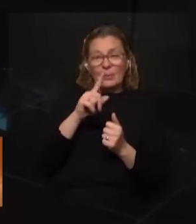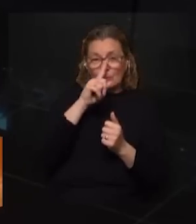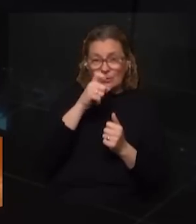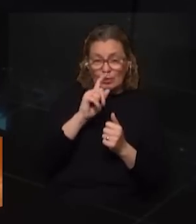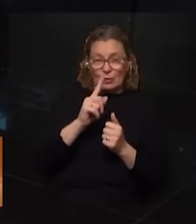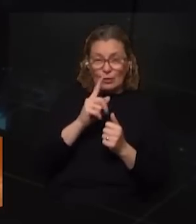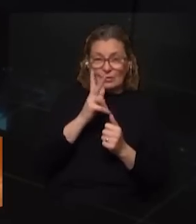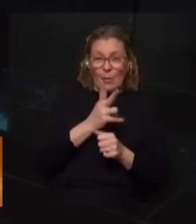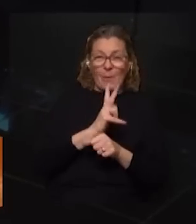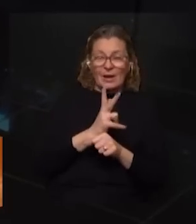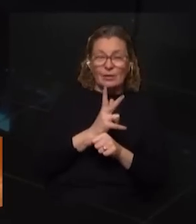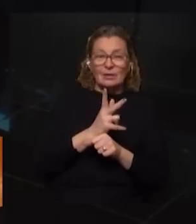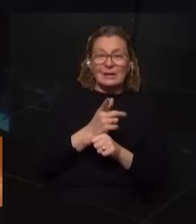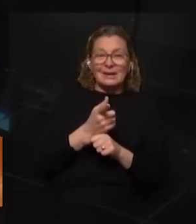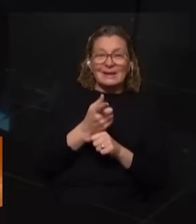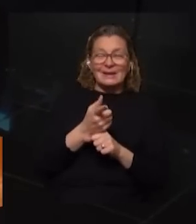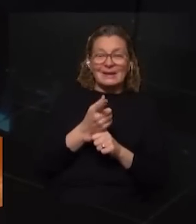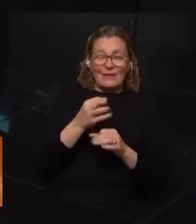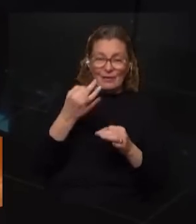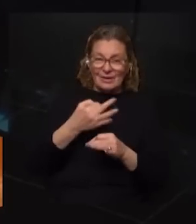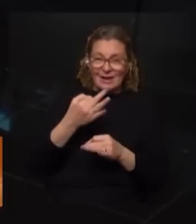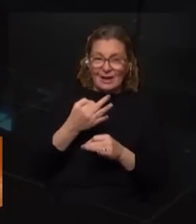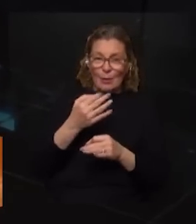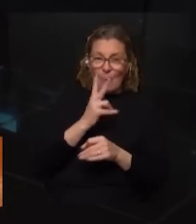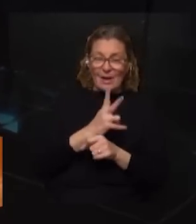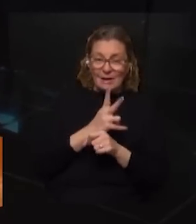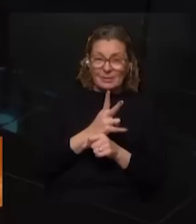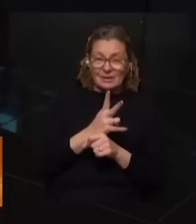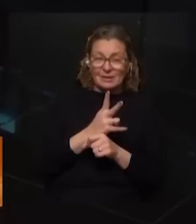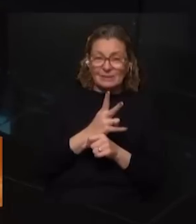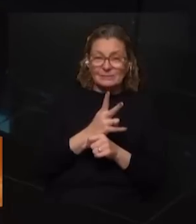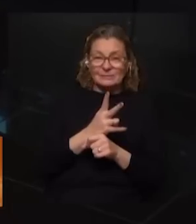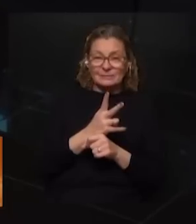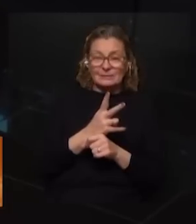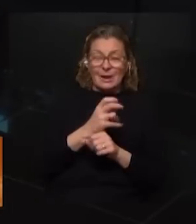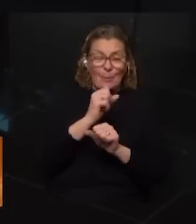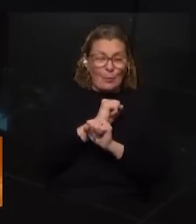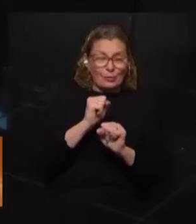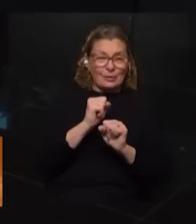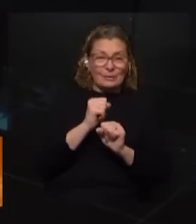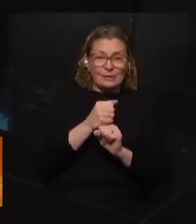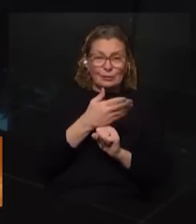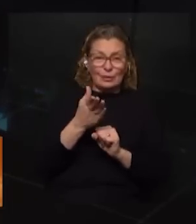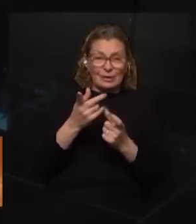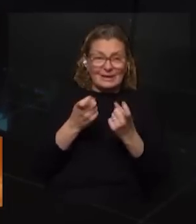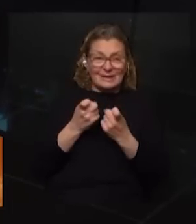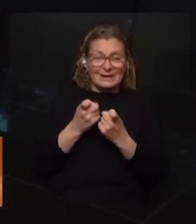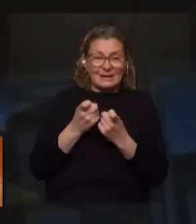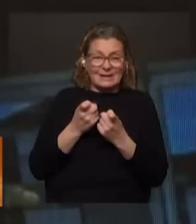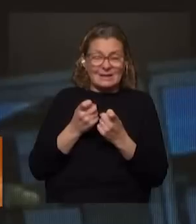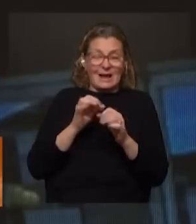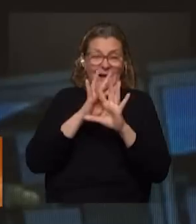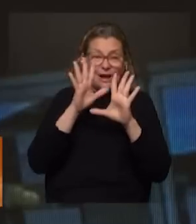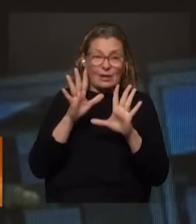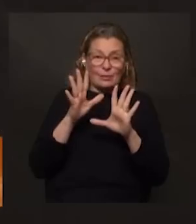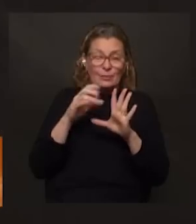no se sea humano es que realmente humanamente es imposible atender la demanda que hay porque además está claro